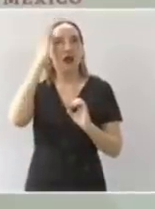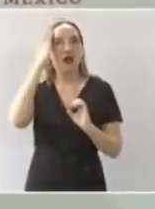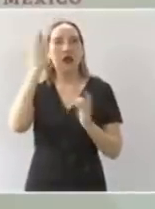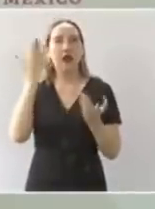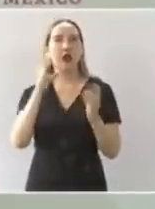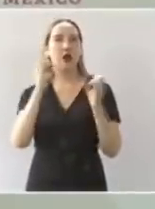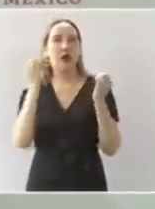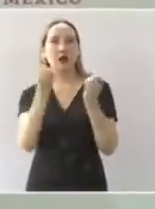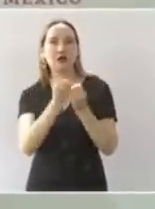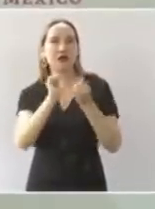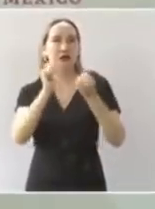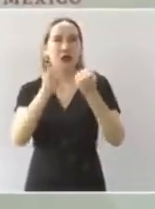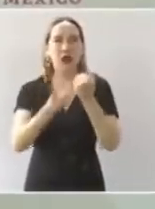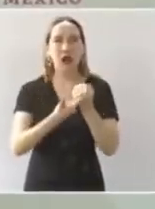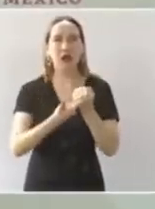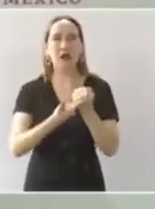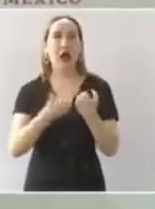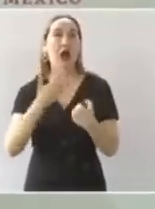de la